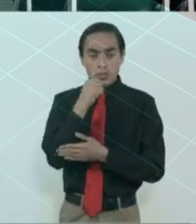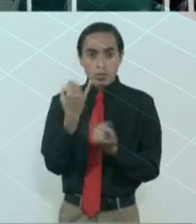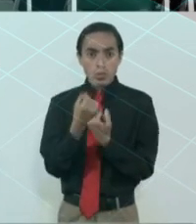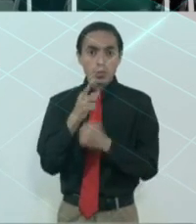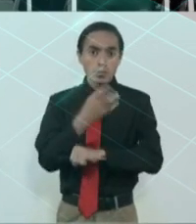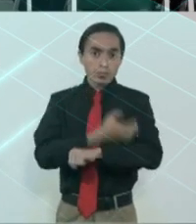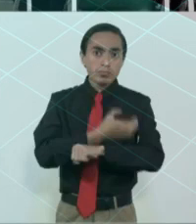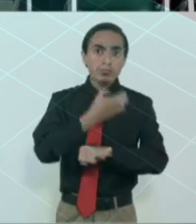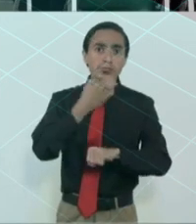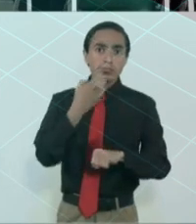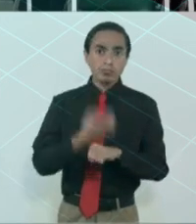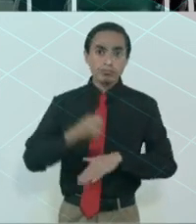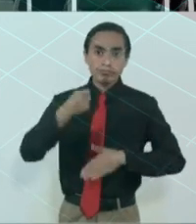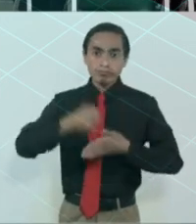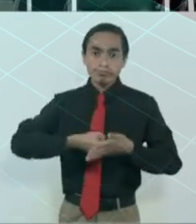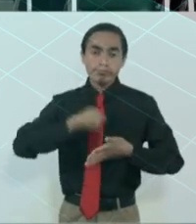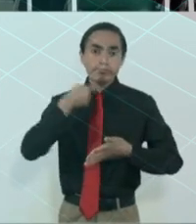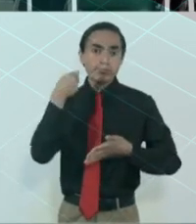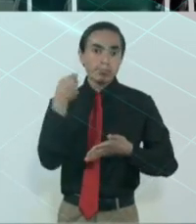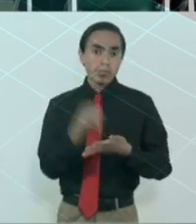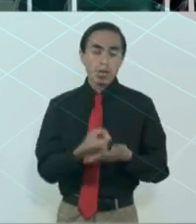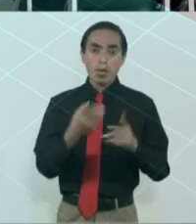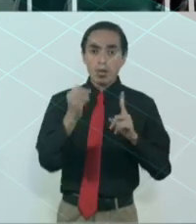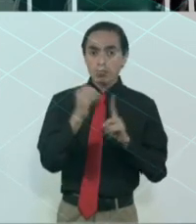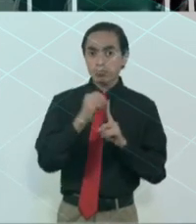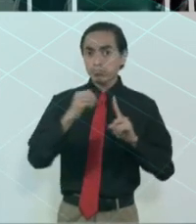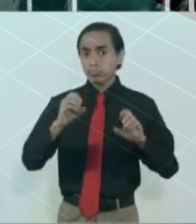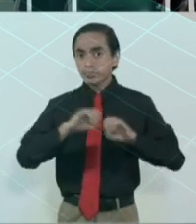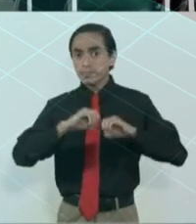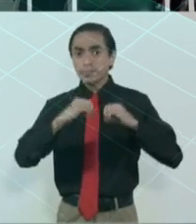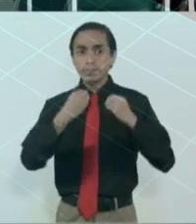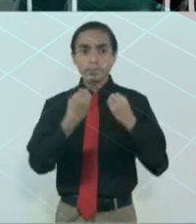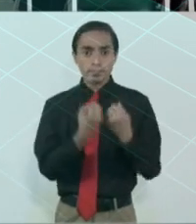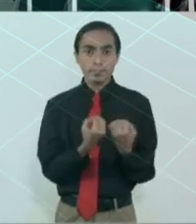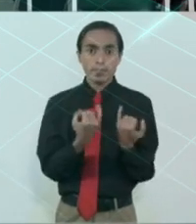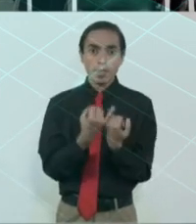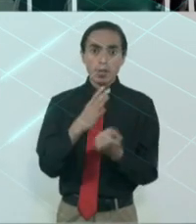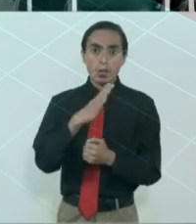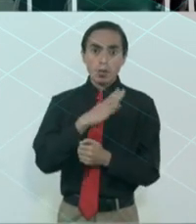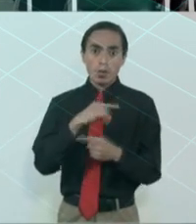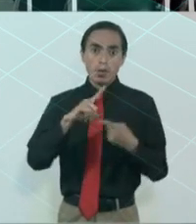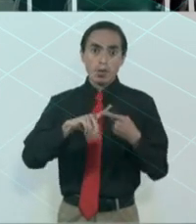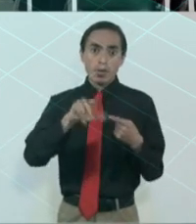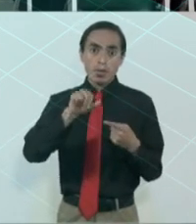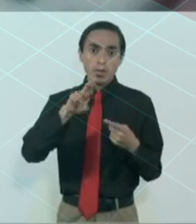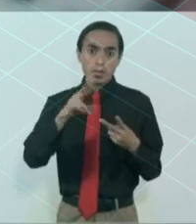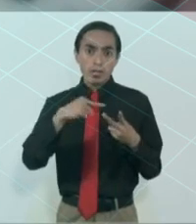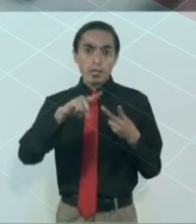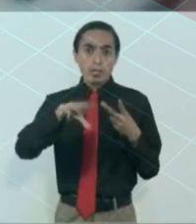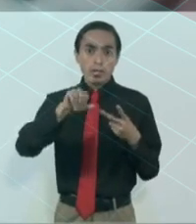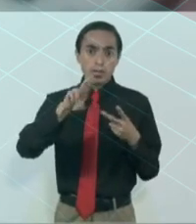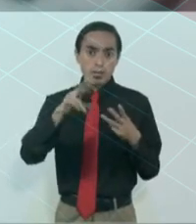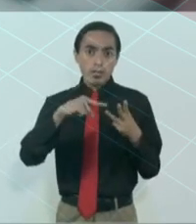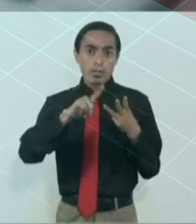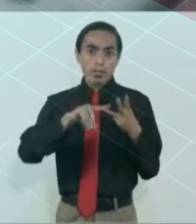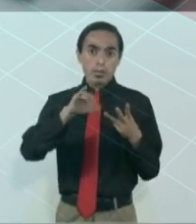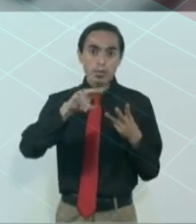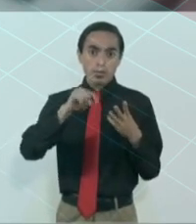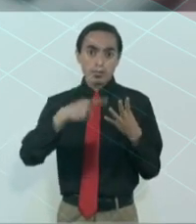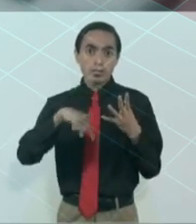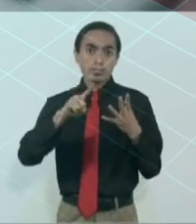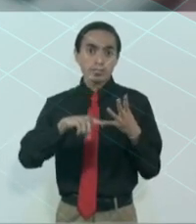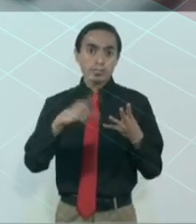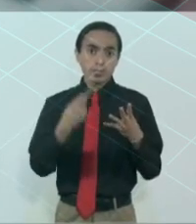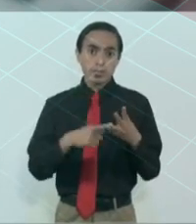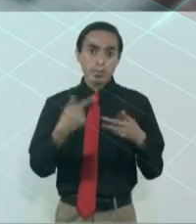organizaciones radicalizadas, la ACNR, el mar, el FUS, el partido de los pobres